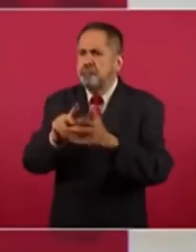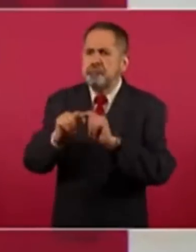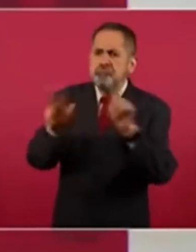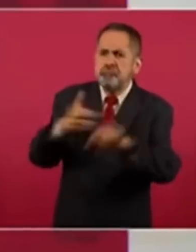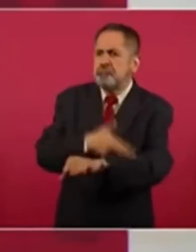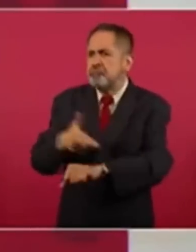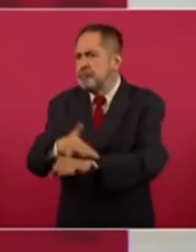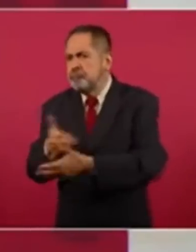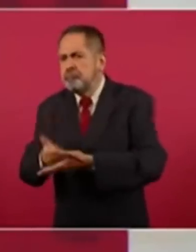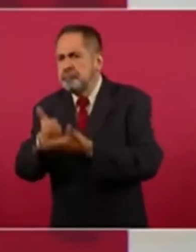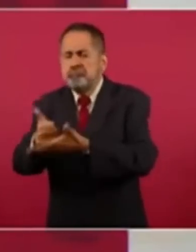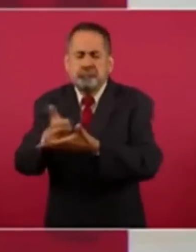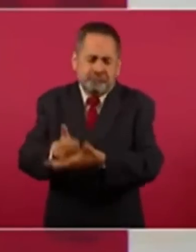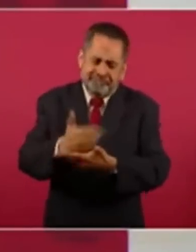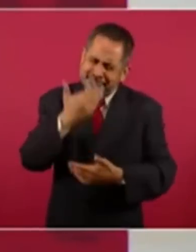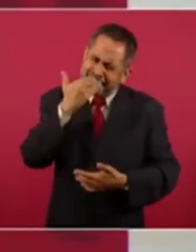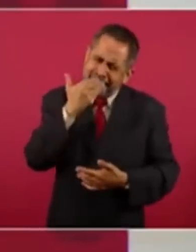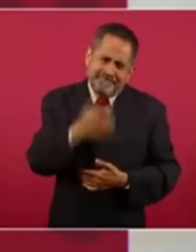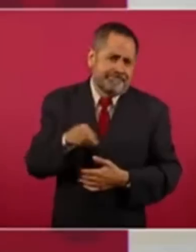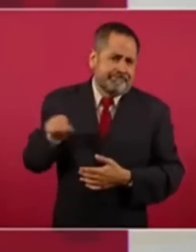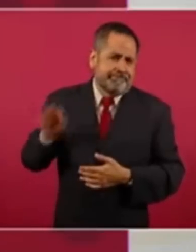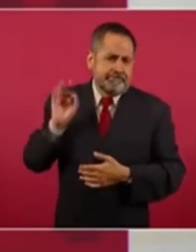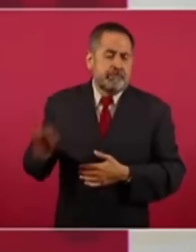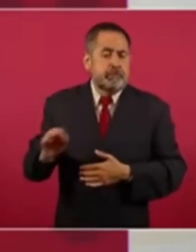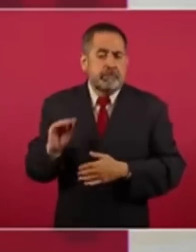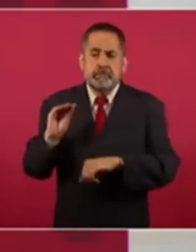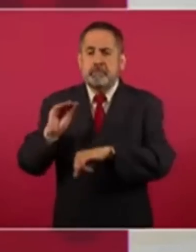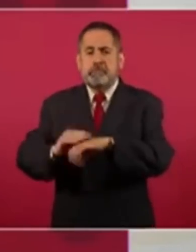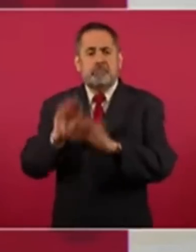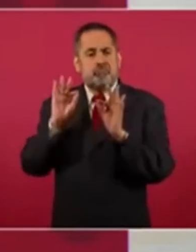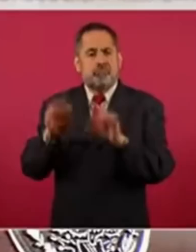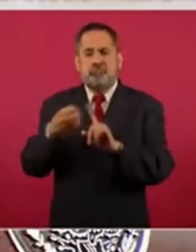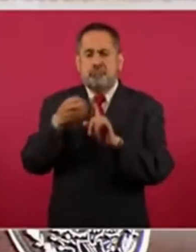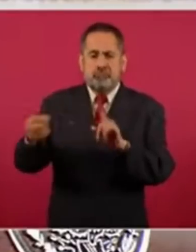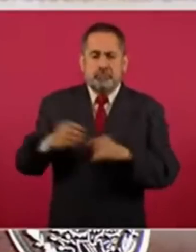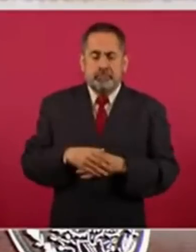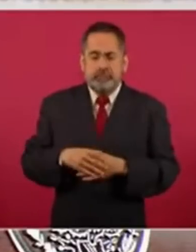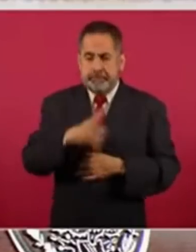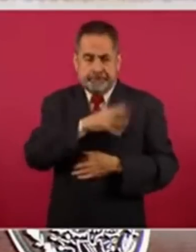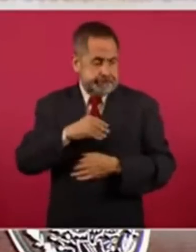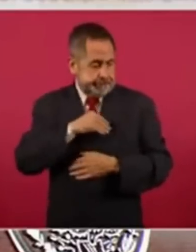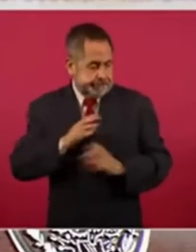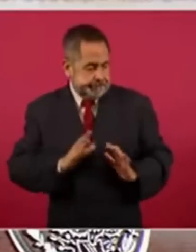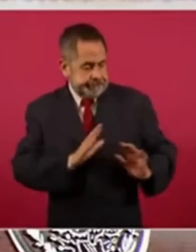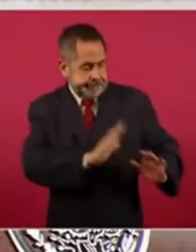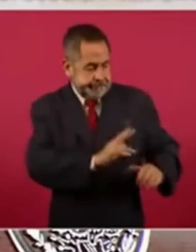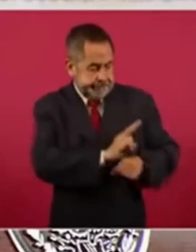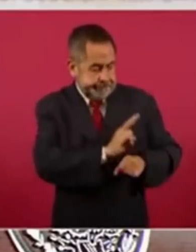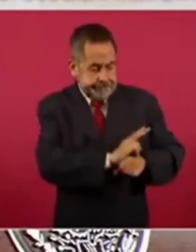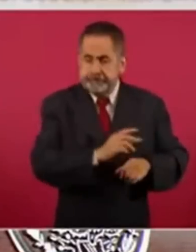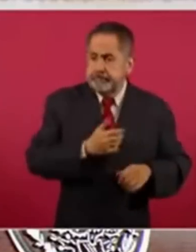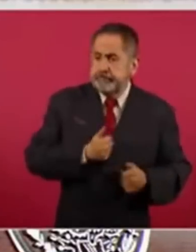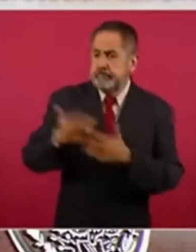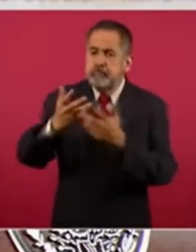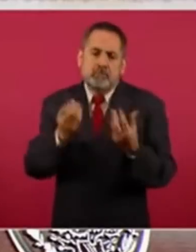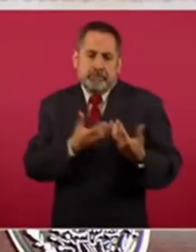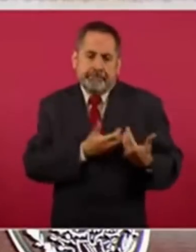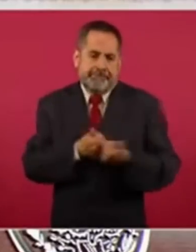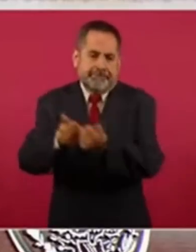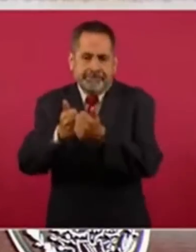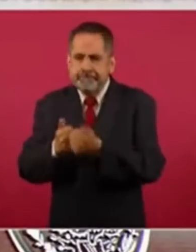y dejaba a su niña o se la llevaba